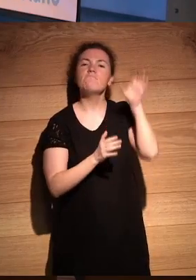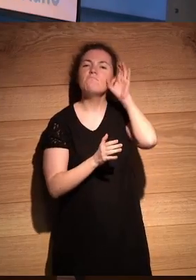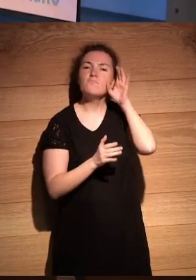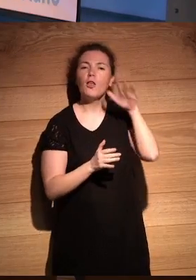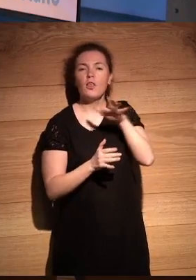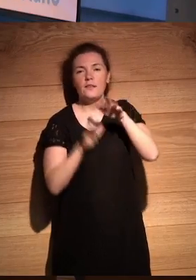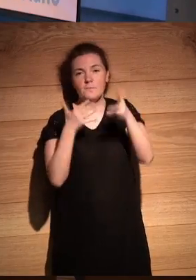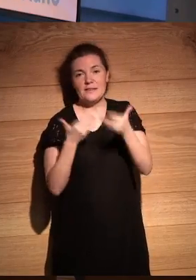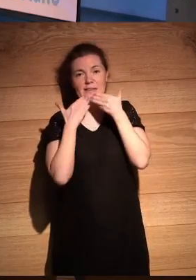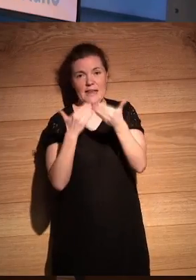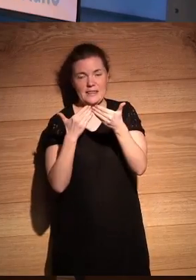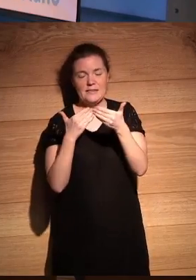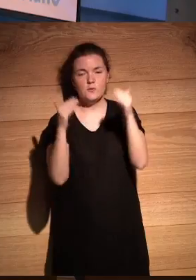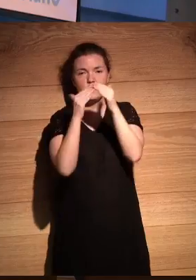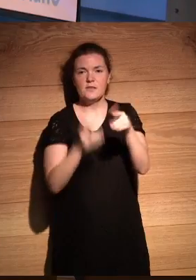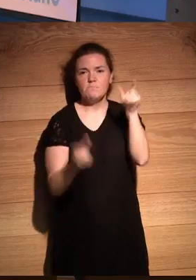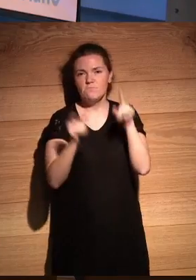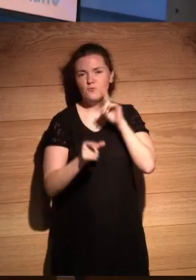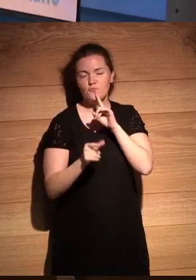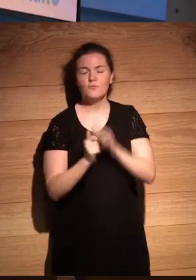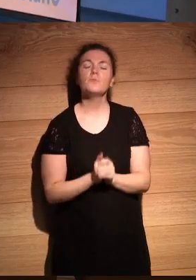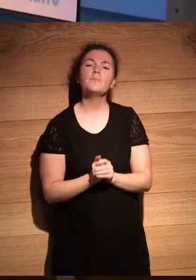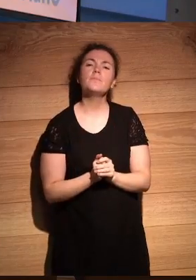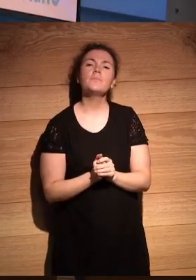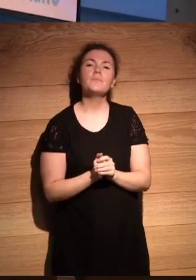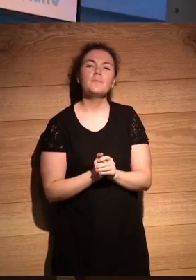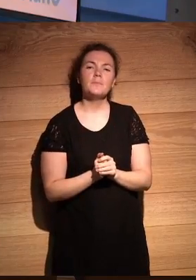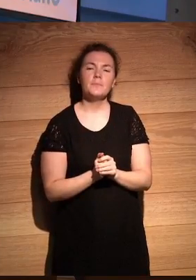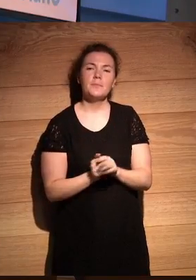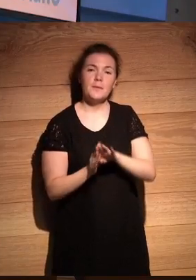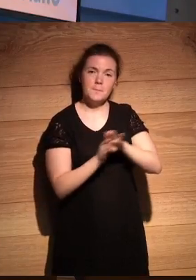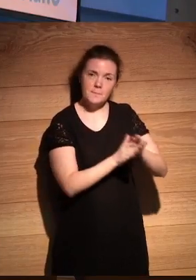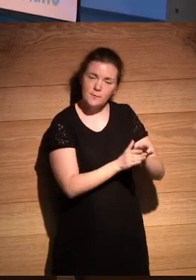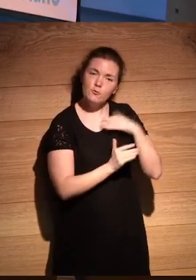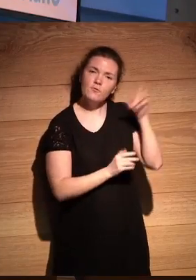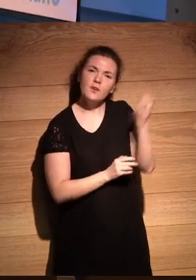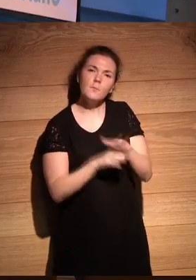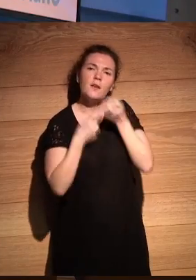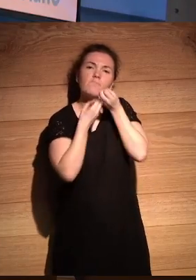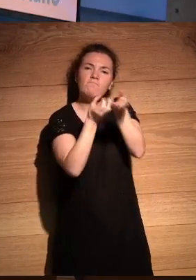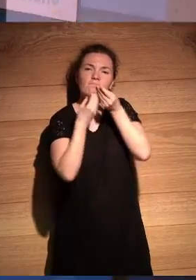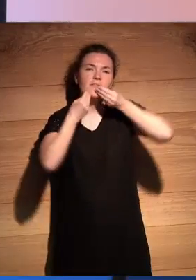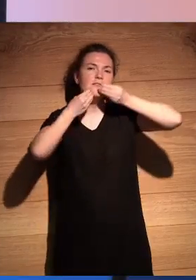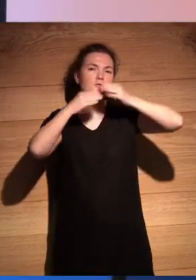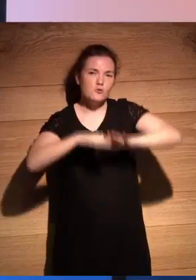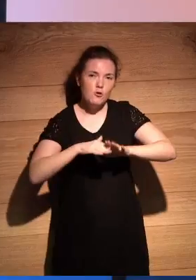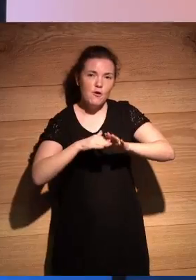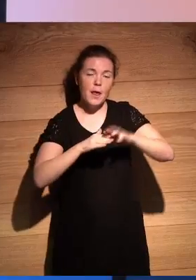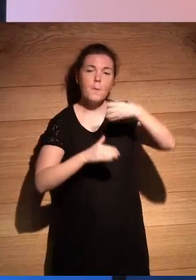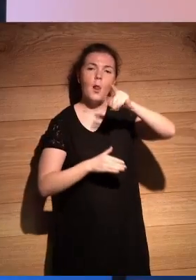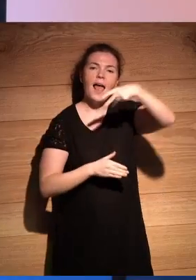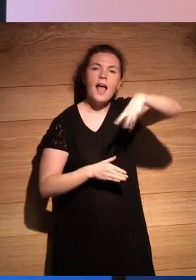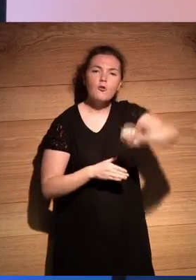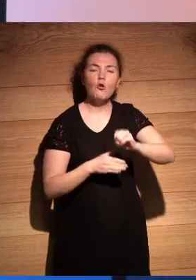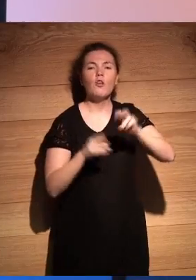a través de ella. Bueno, más allá del preámbulo, hoy hemos venido a contaros aquí una historia que va de Bolaño, y va de